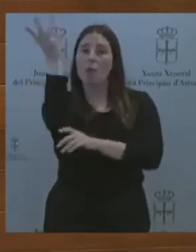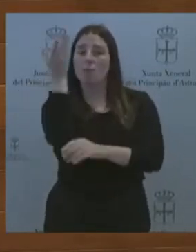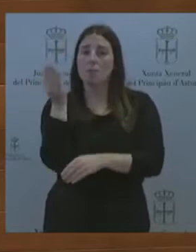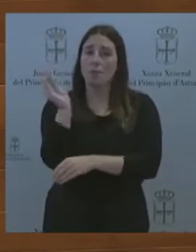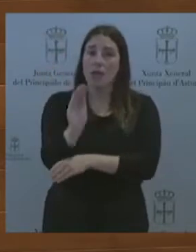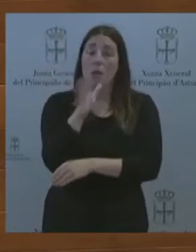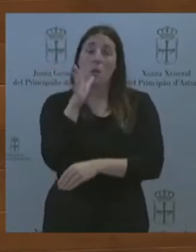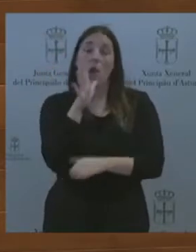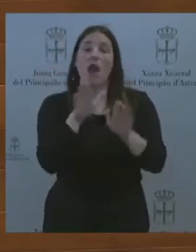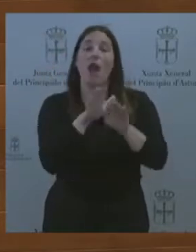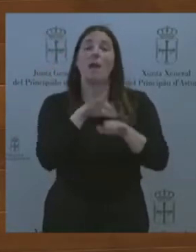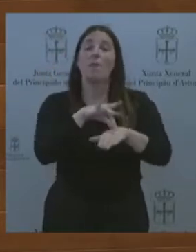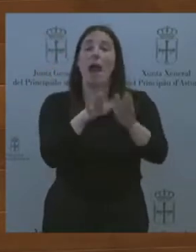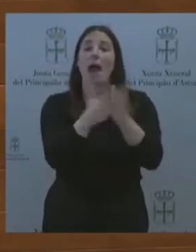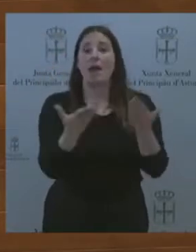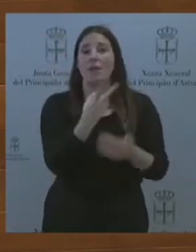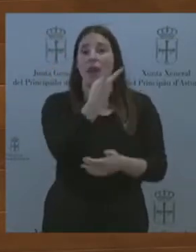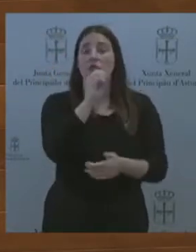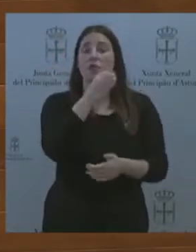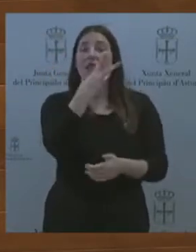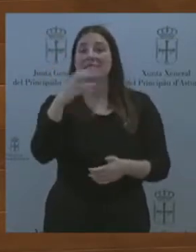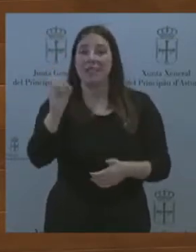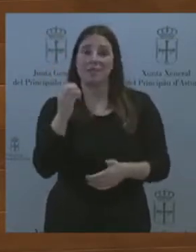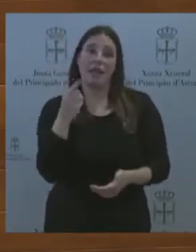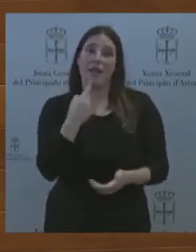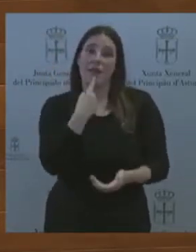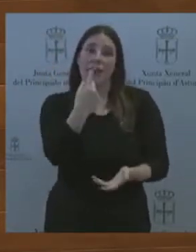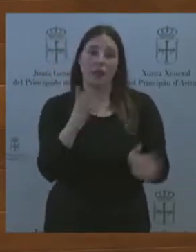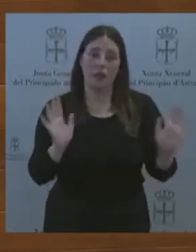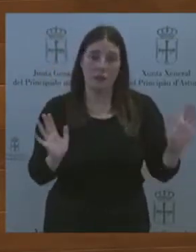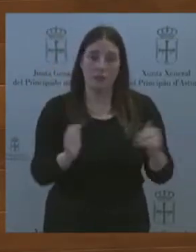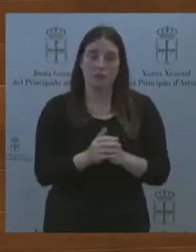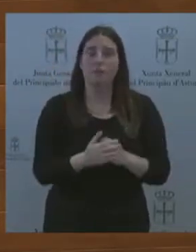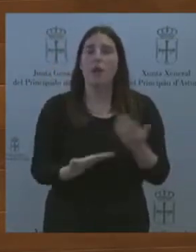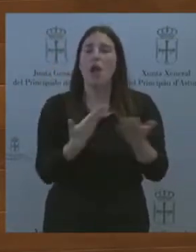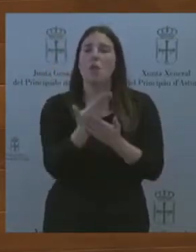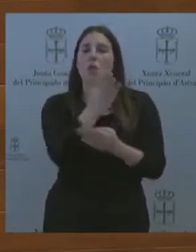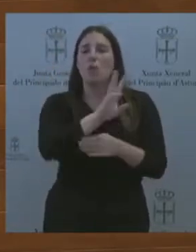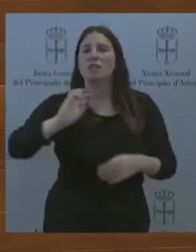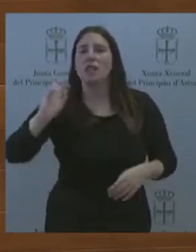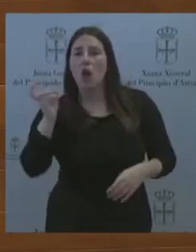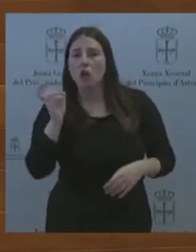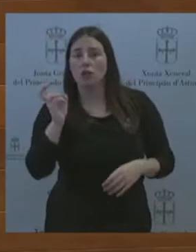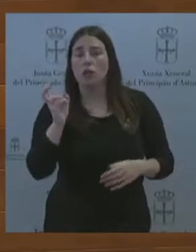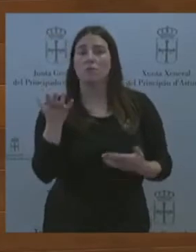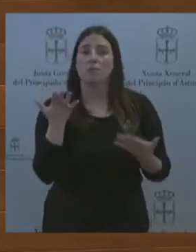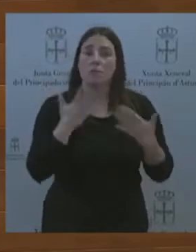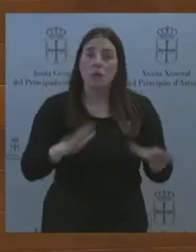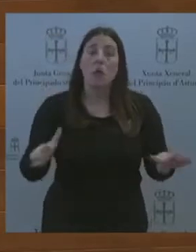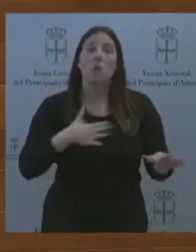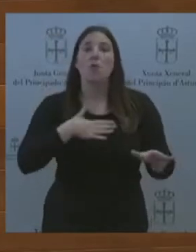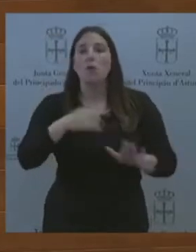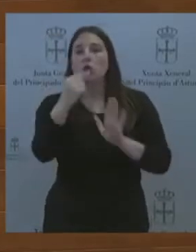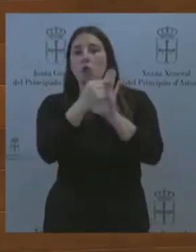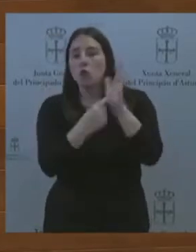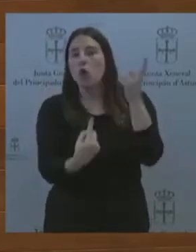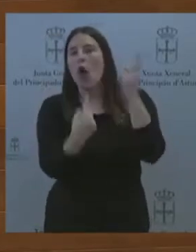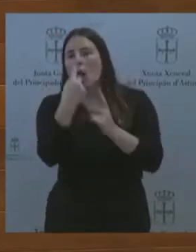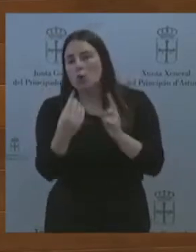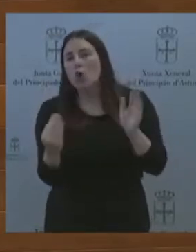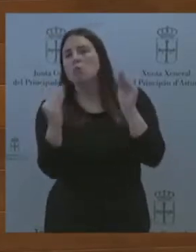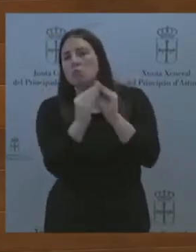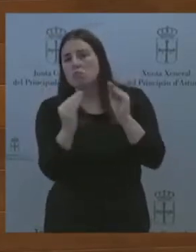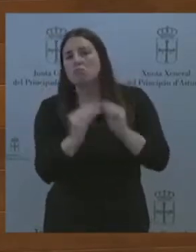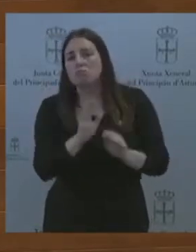En su tercera propuesta, a pesar de que podemos estar de acuerdo en alguno de los puntos expuestos, no podemos apoyarla cuando una de sus peticiones,